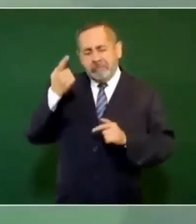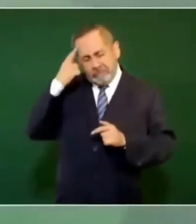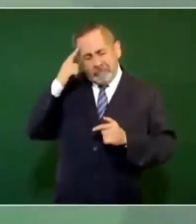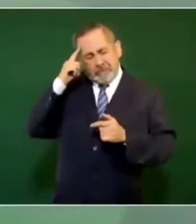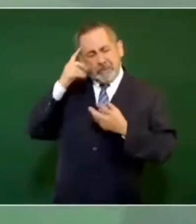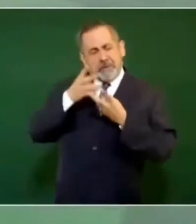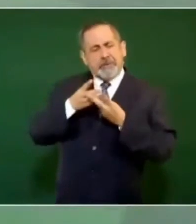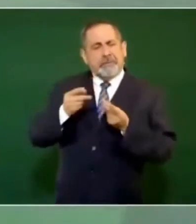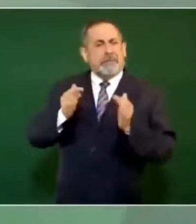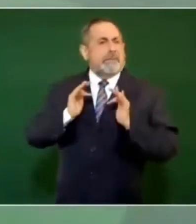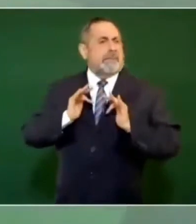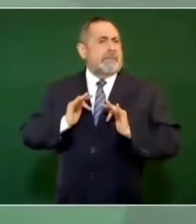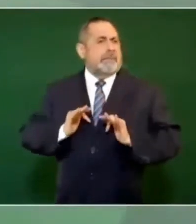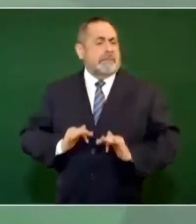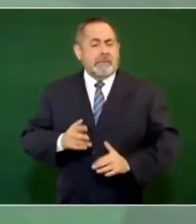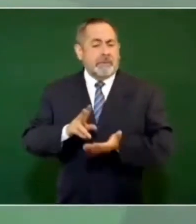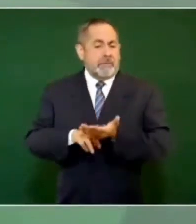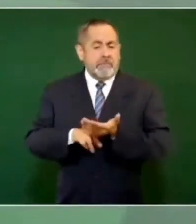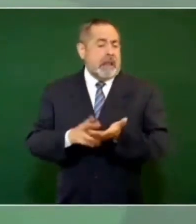un precio.